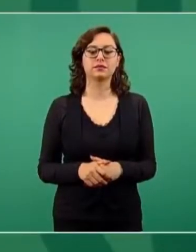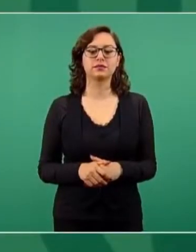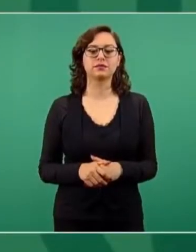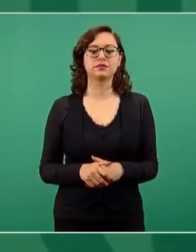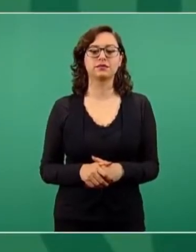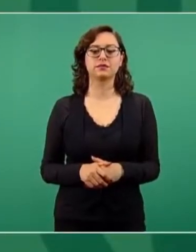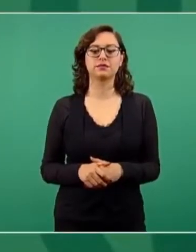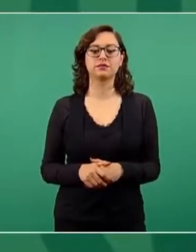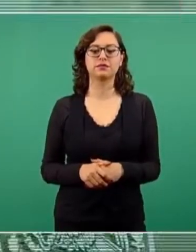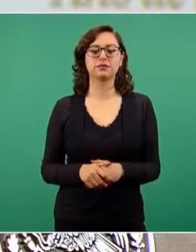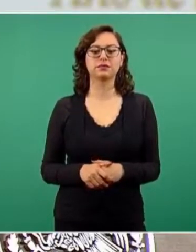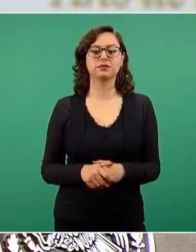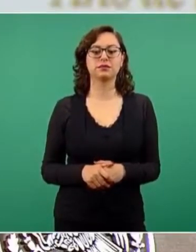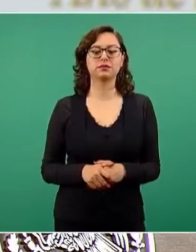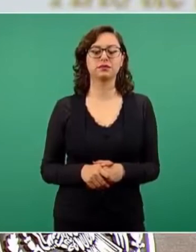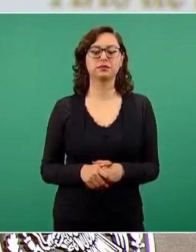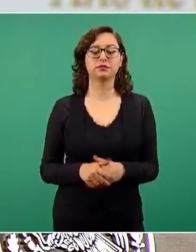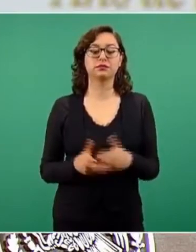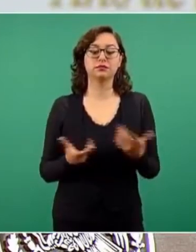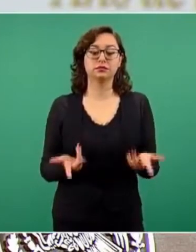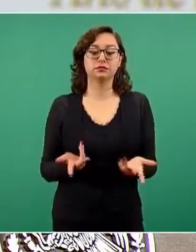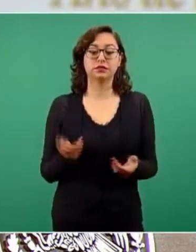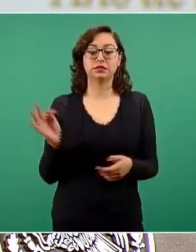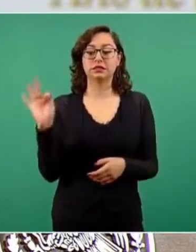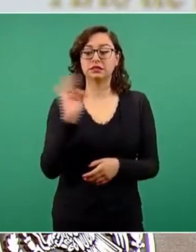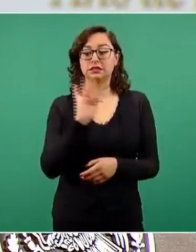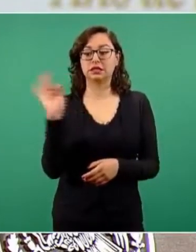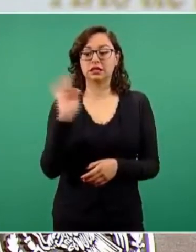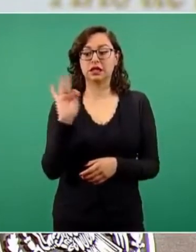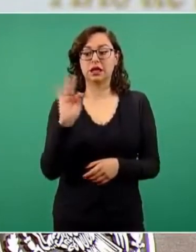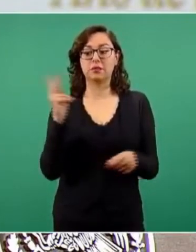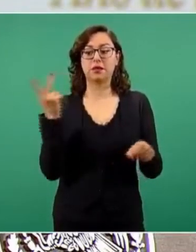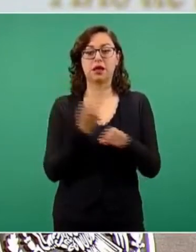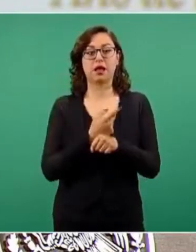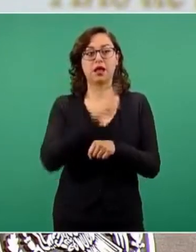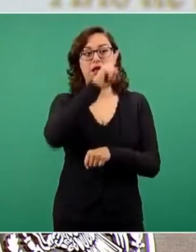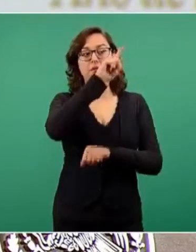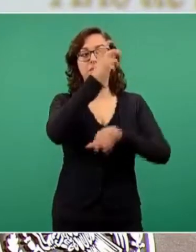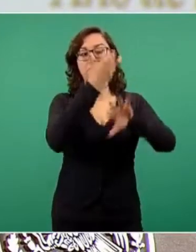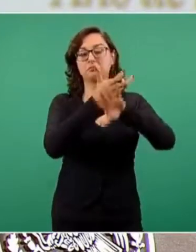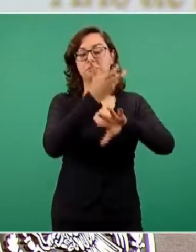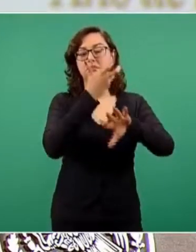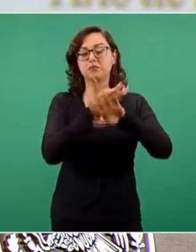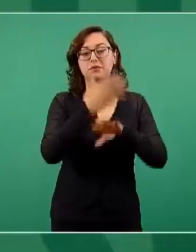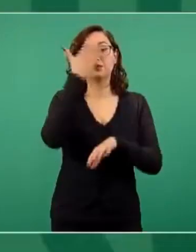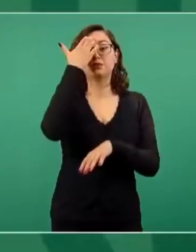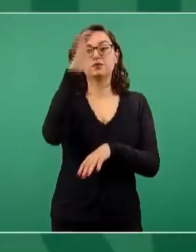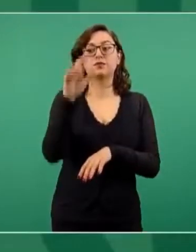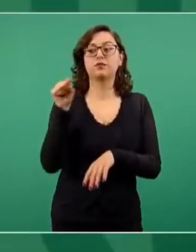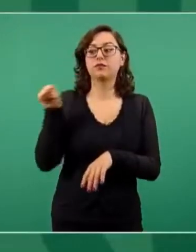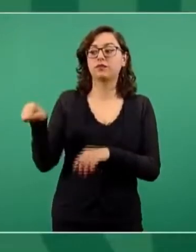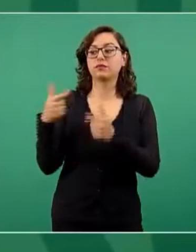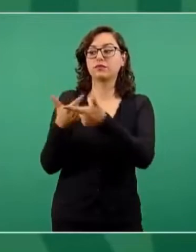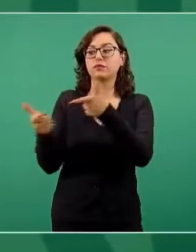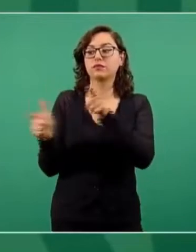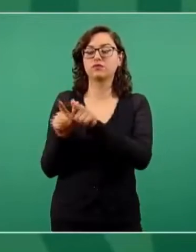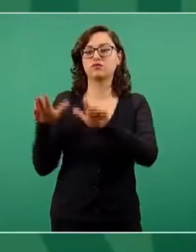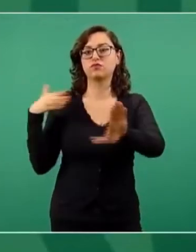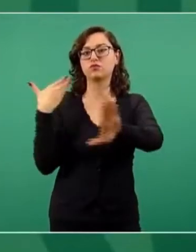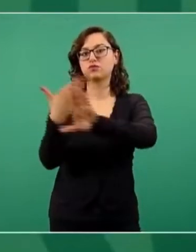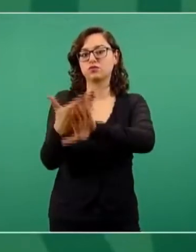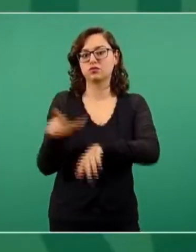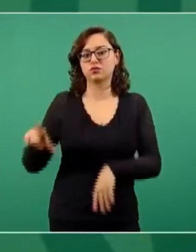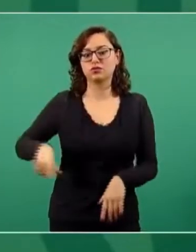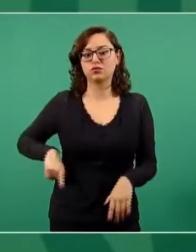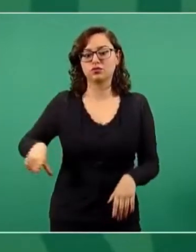este es un grupo que ha estado constantemente en contra de nosotros. Y no es